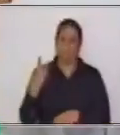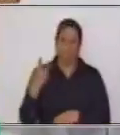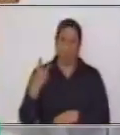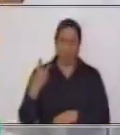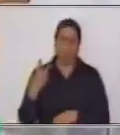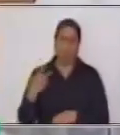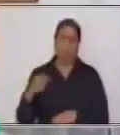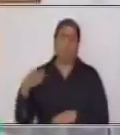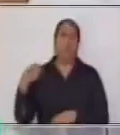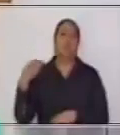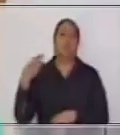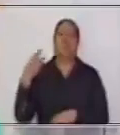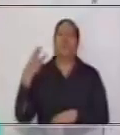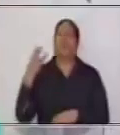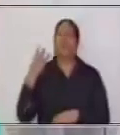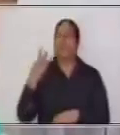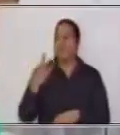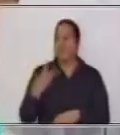dos,